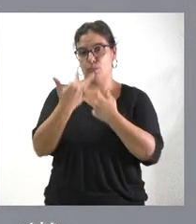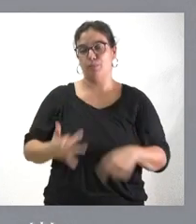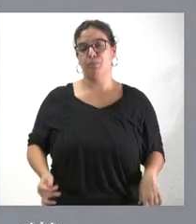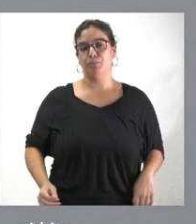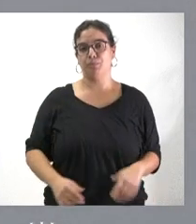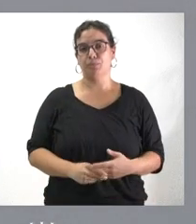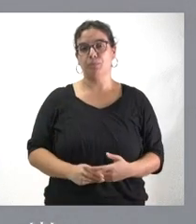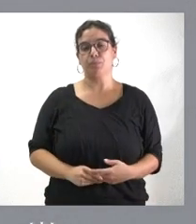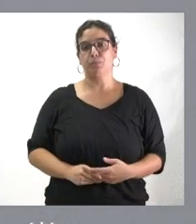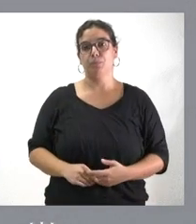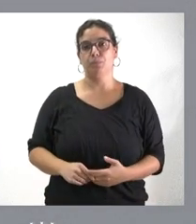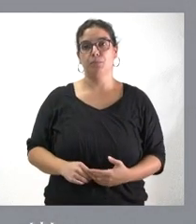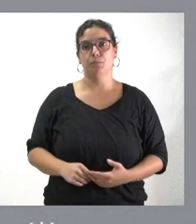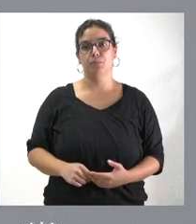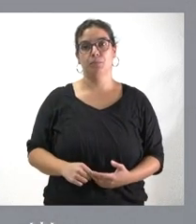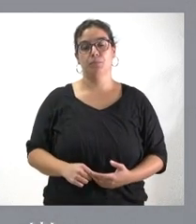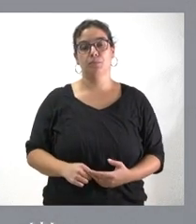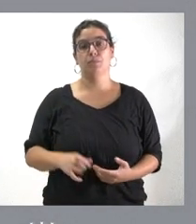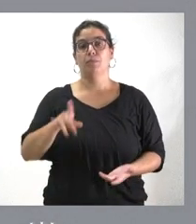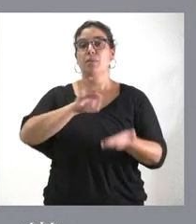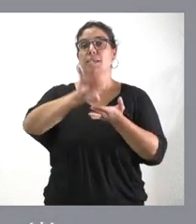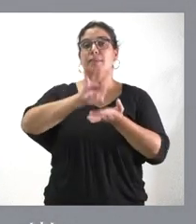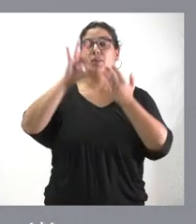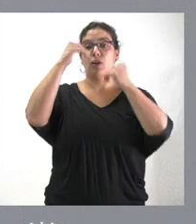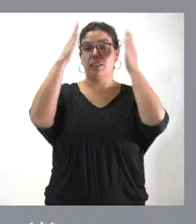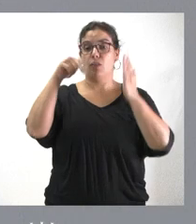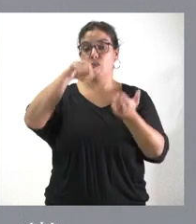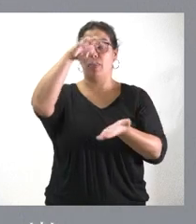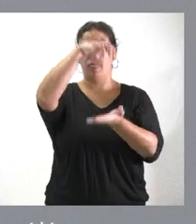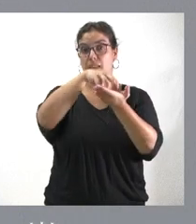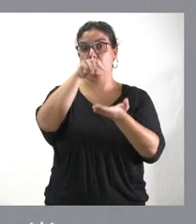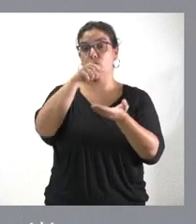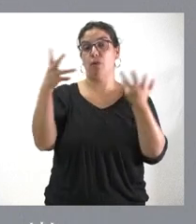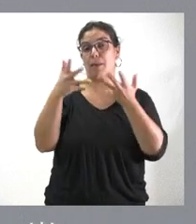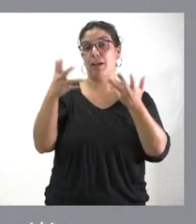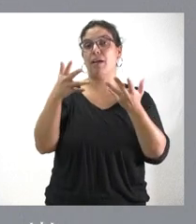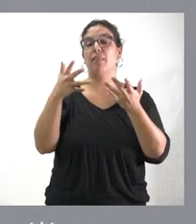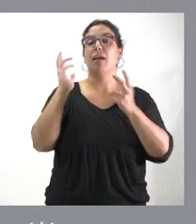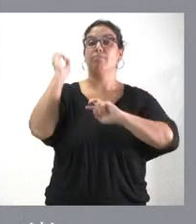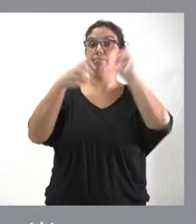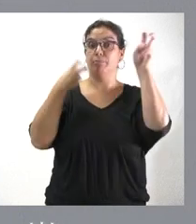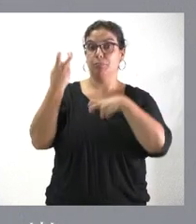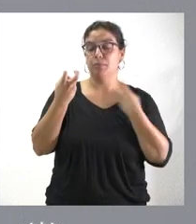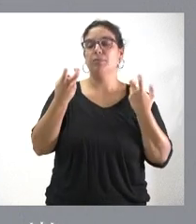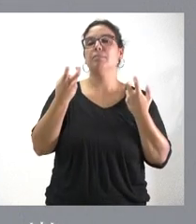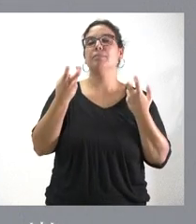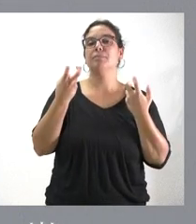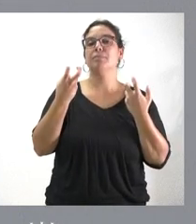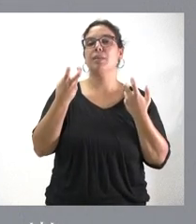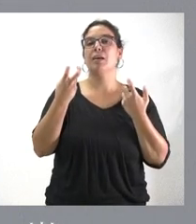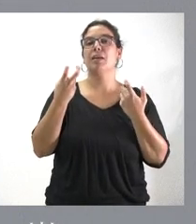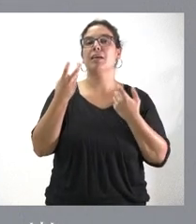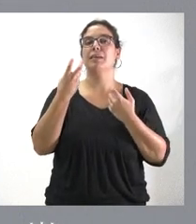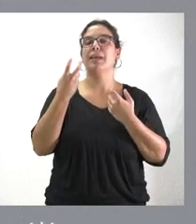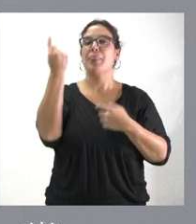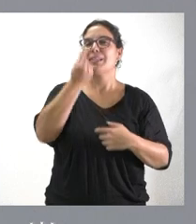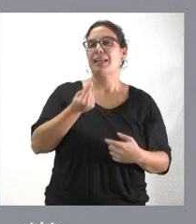La renovación del servicio de atención de este centro de emergencias se ha tenido en cuenta, el diseño teniendo